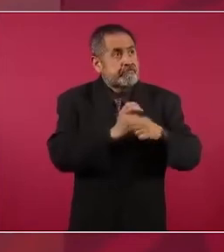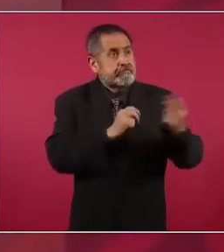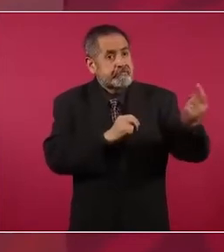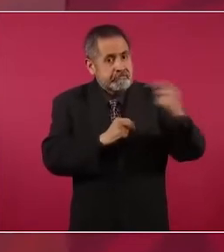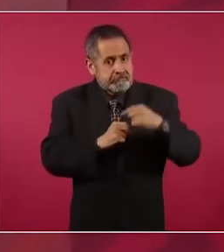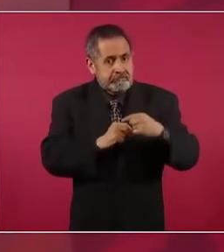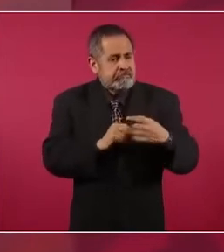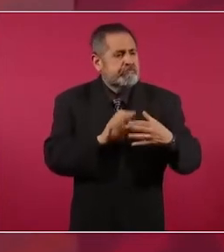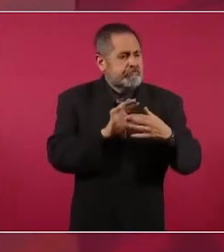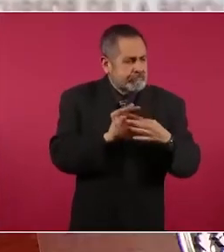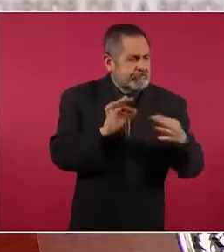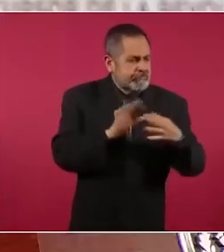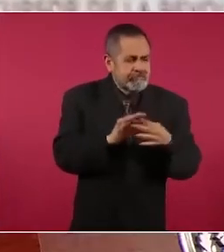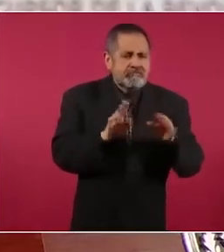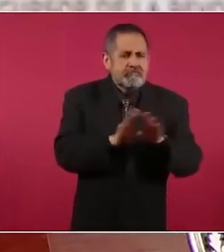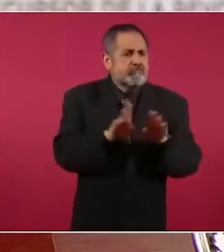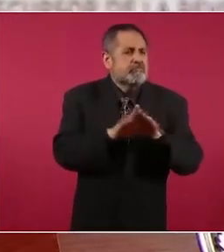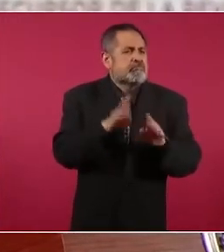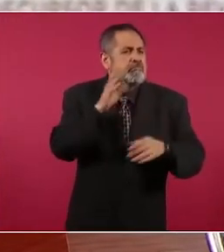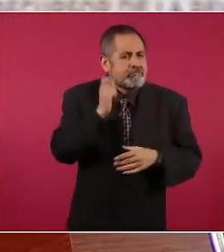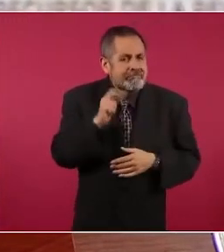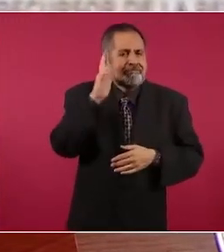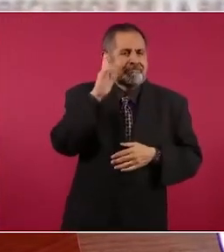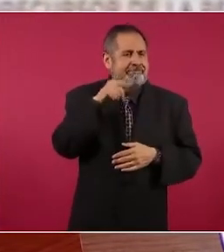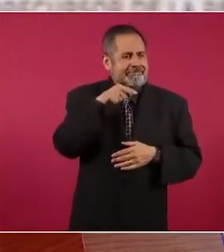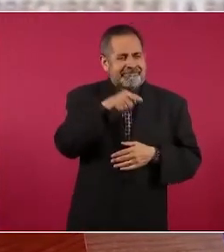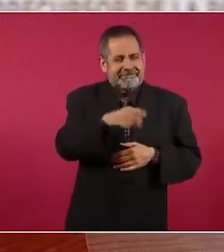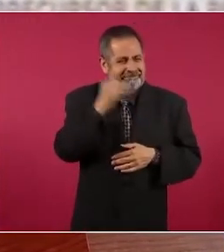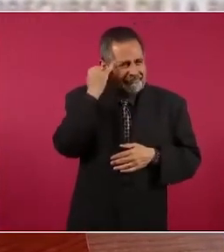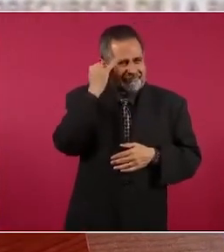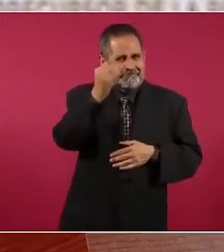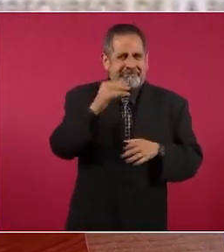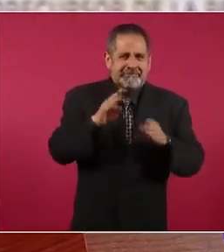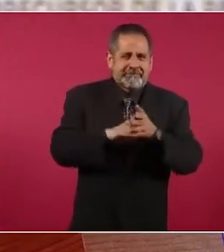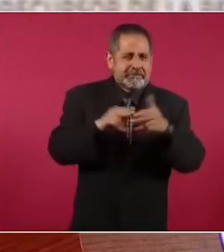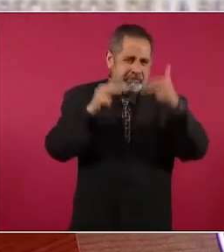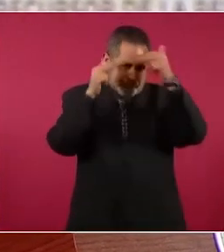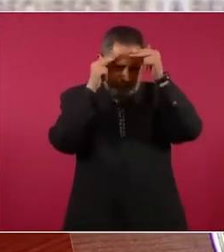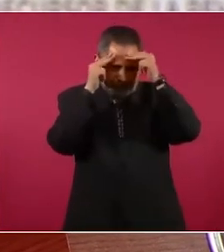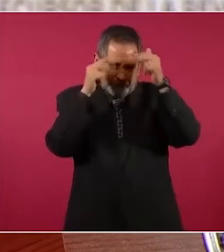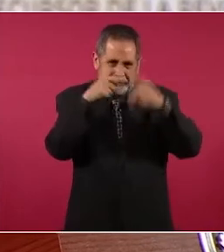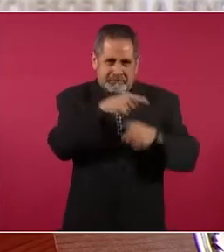que les platicaran de cómo era Chávez.